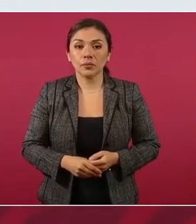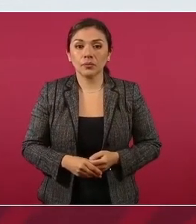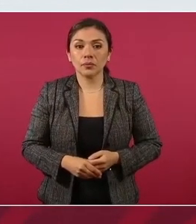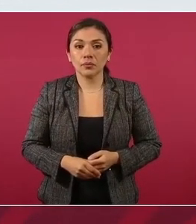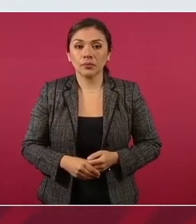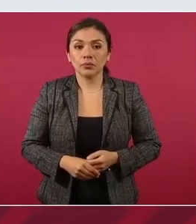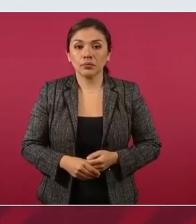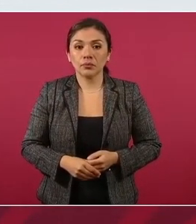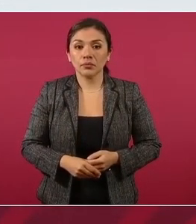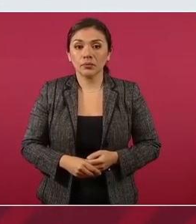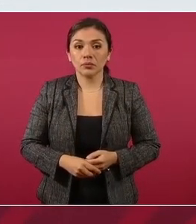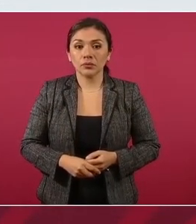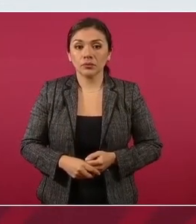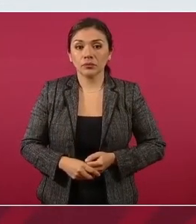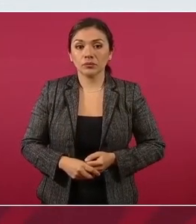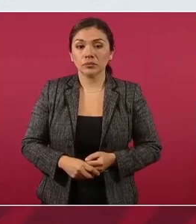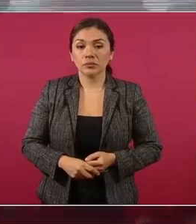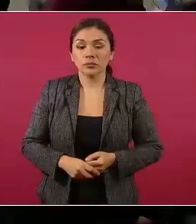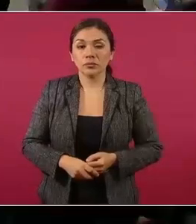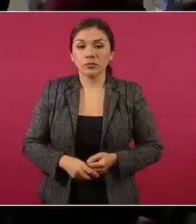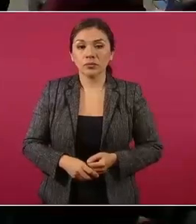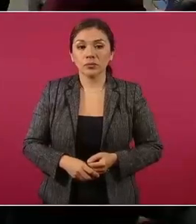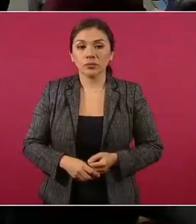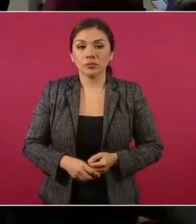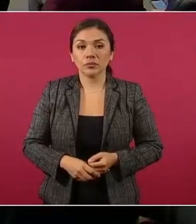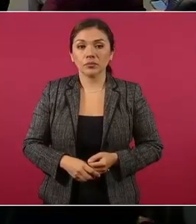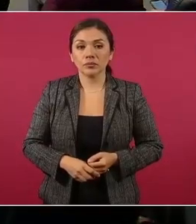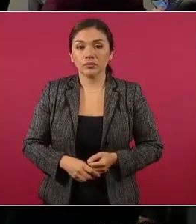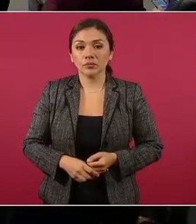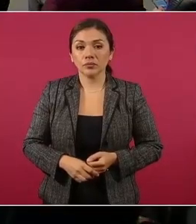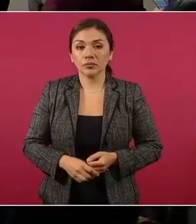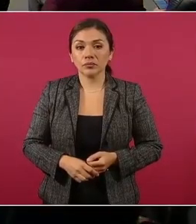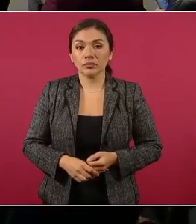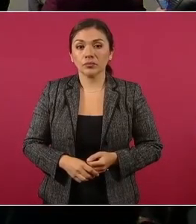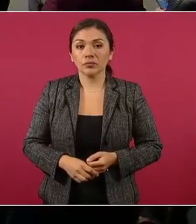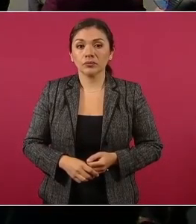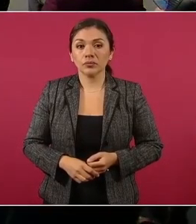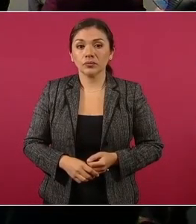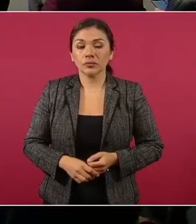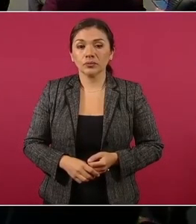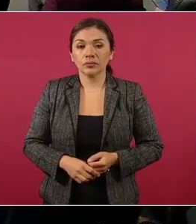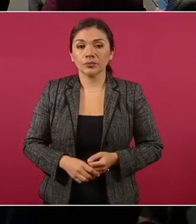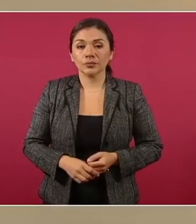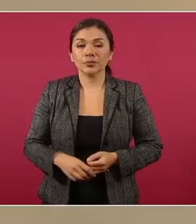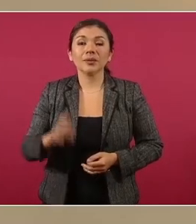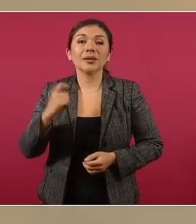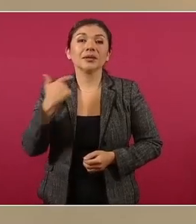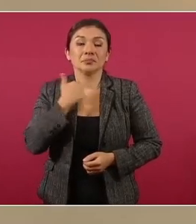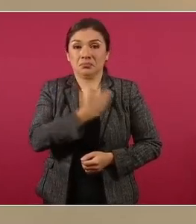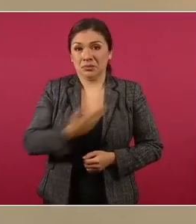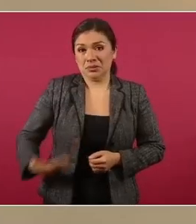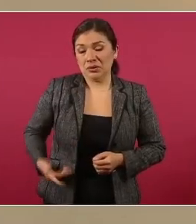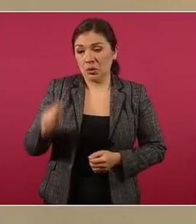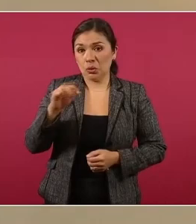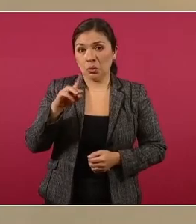muy bien con el presidente Trump,